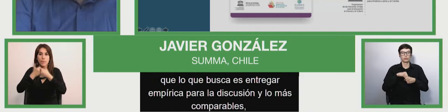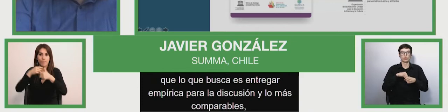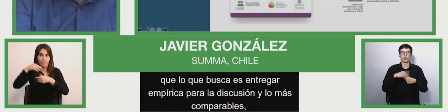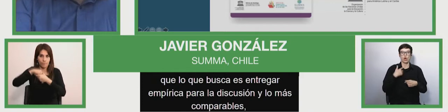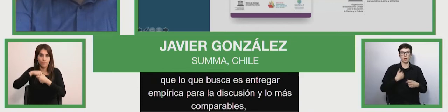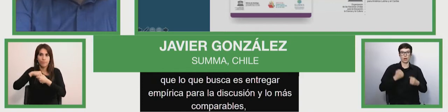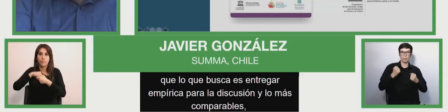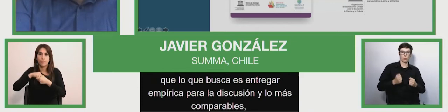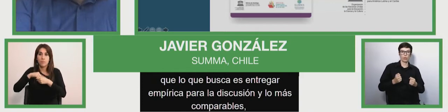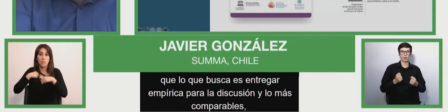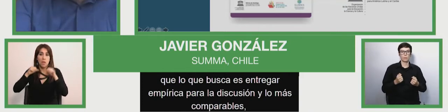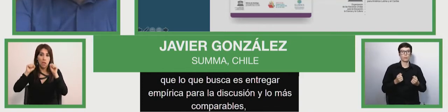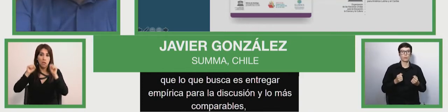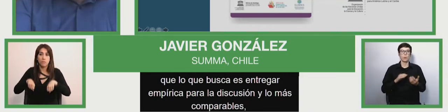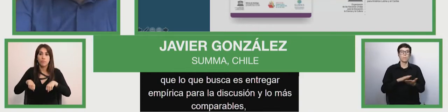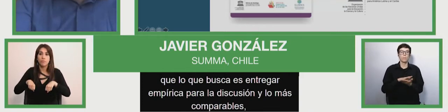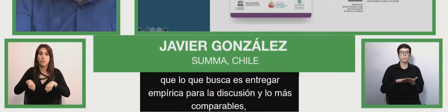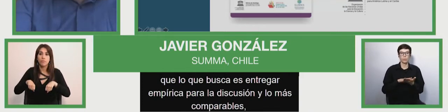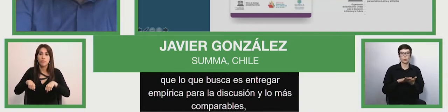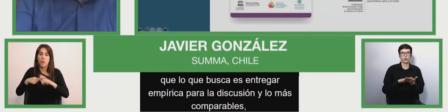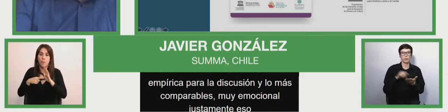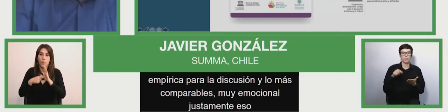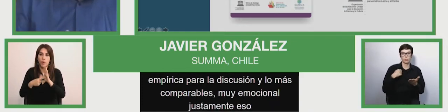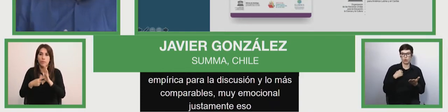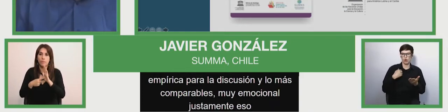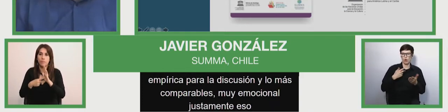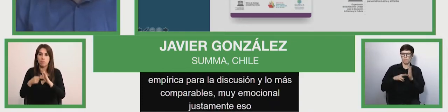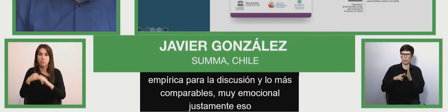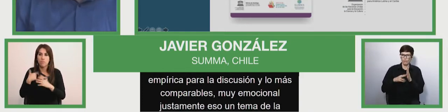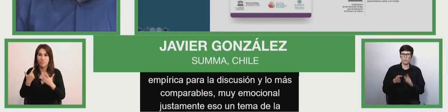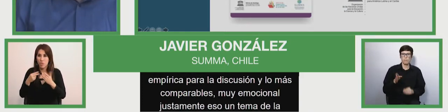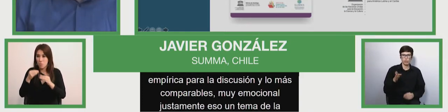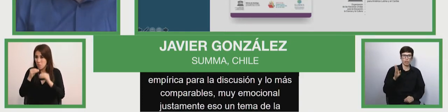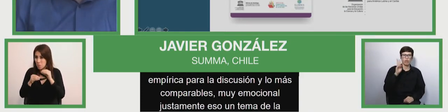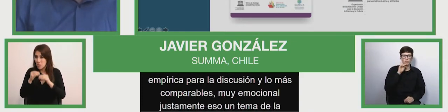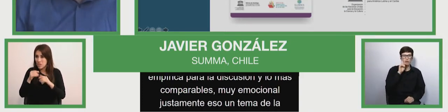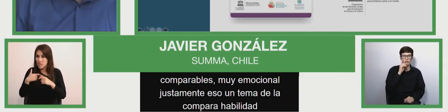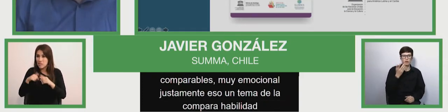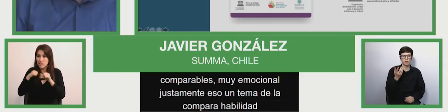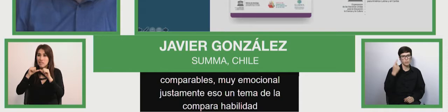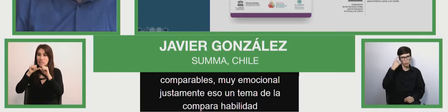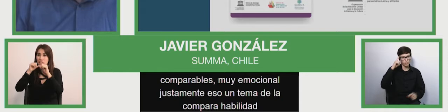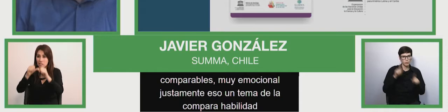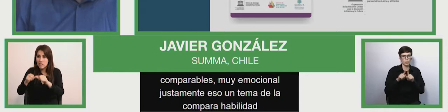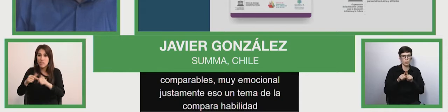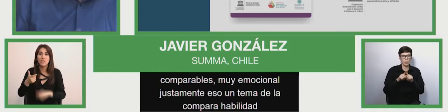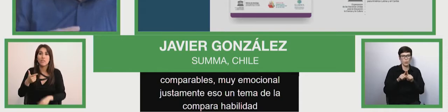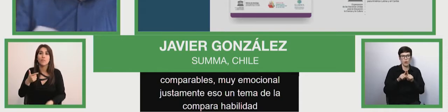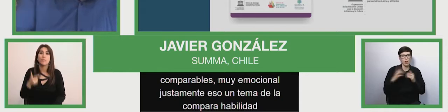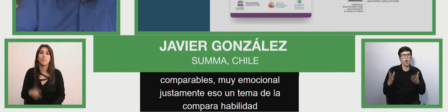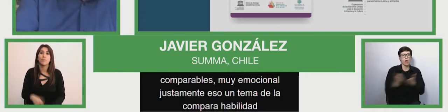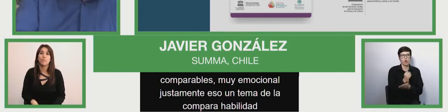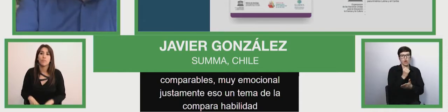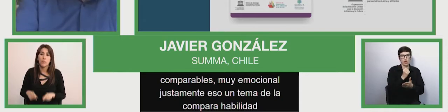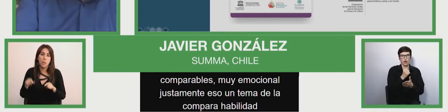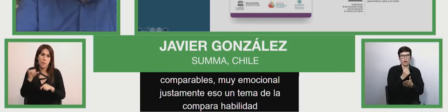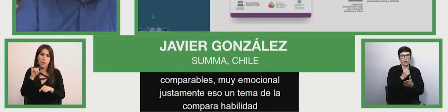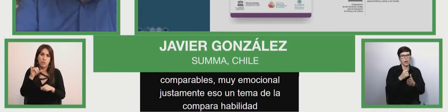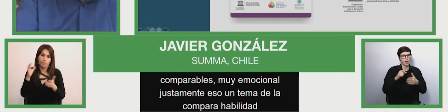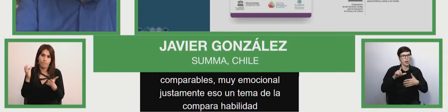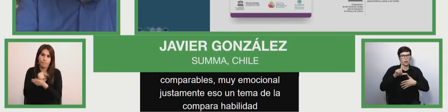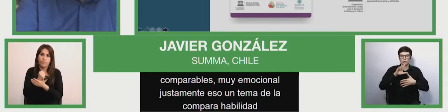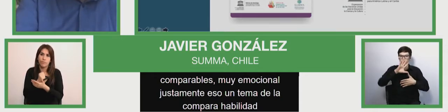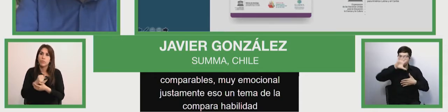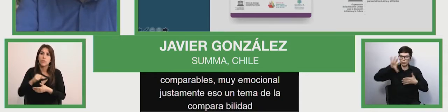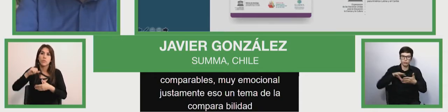porque justamente uno de los temas de la comparabilidad en los problemas que todavía tenemos, pero lo importante es que tiene un alcance regional, eh, que permite tener un